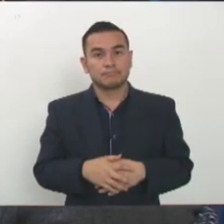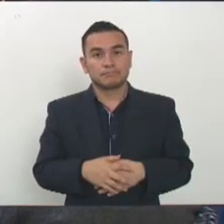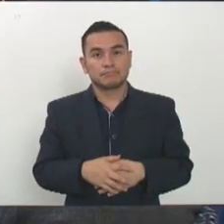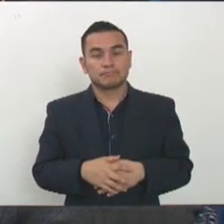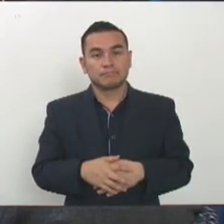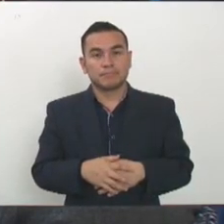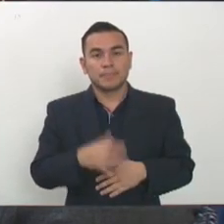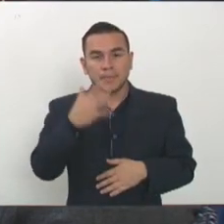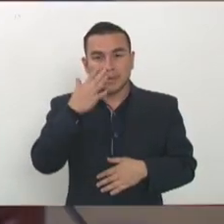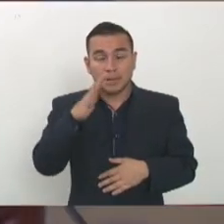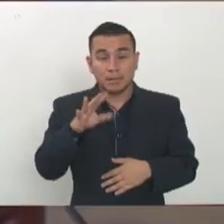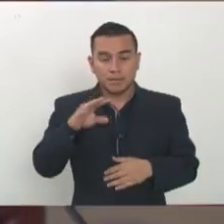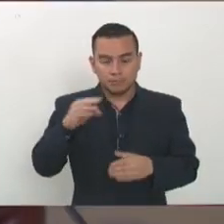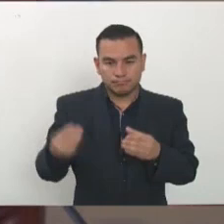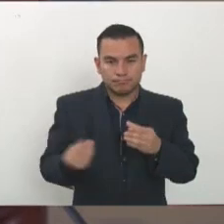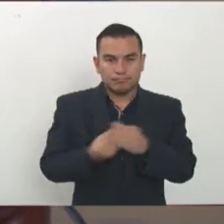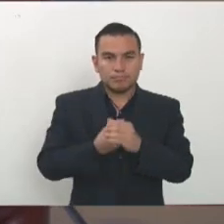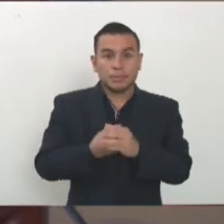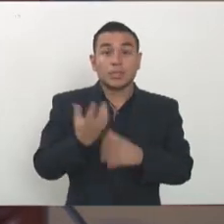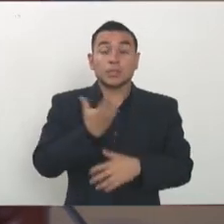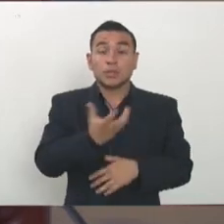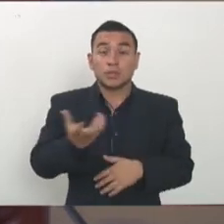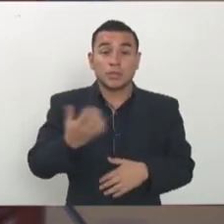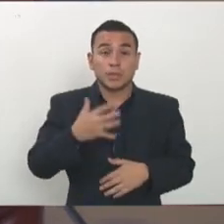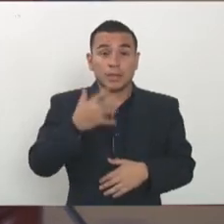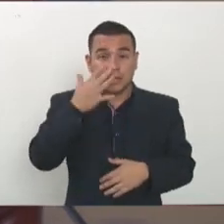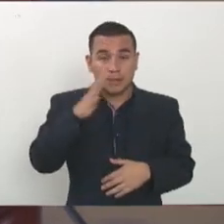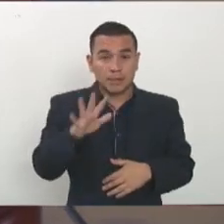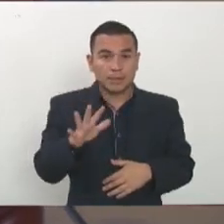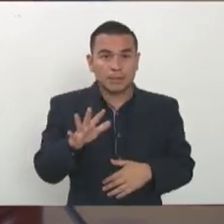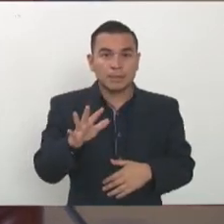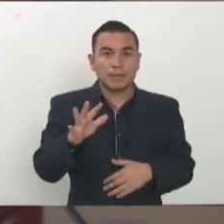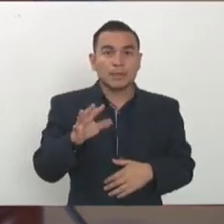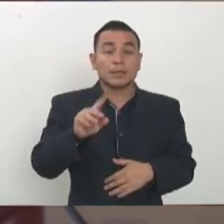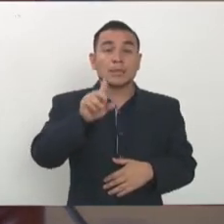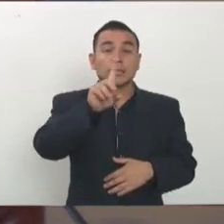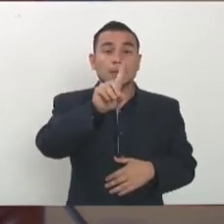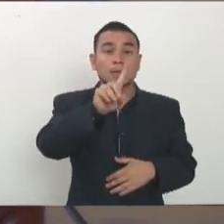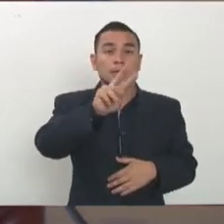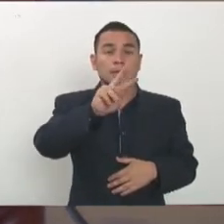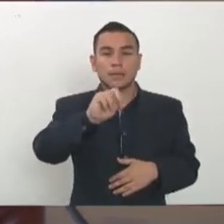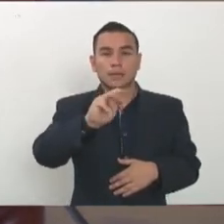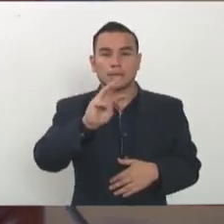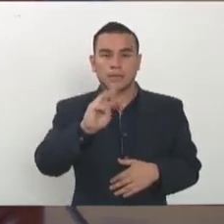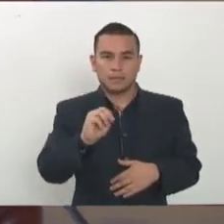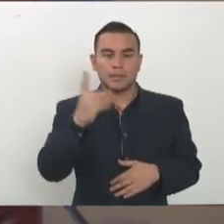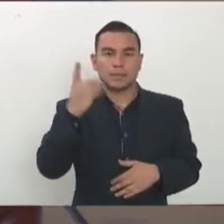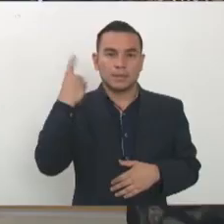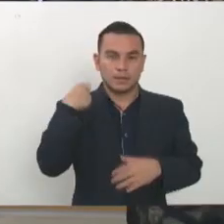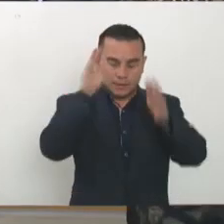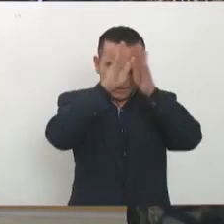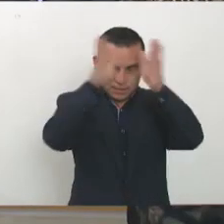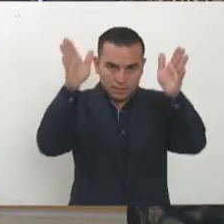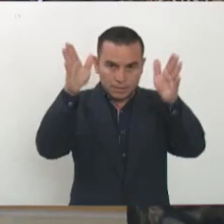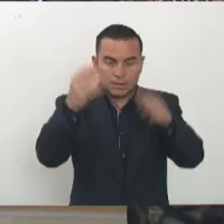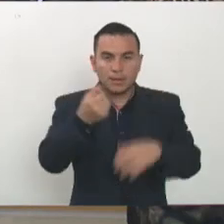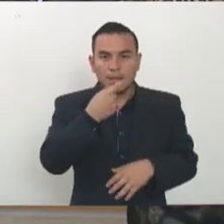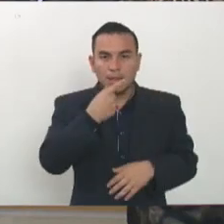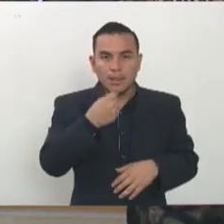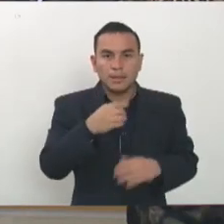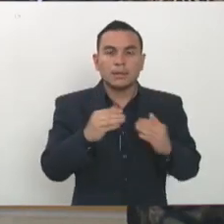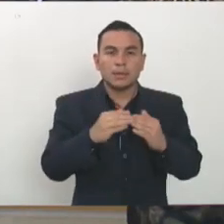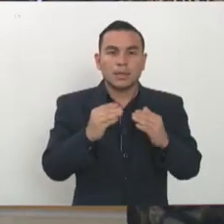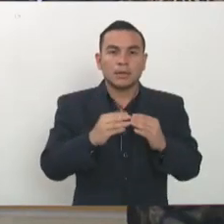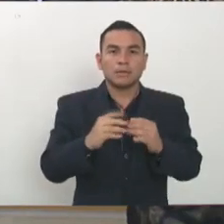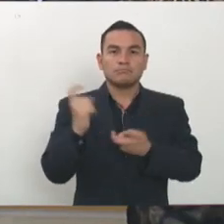los que están incluidos en la totalidad me faltó dirección de medicamentos la Defensoría para el Consumidor